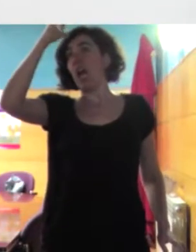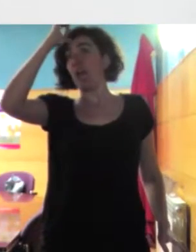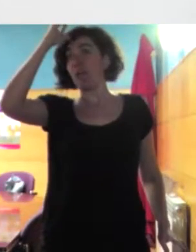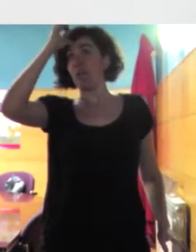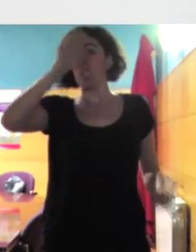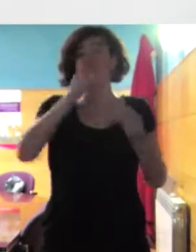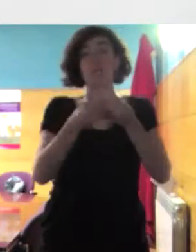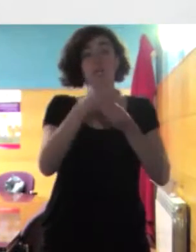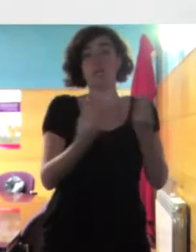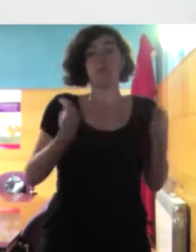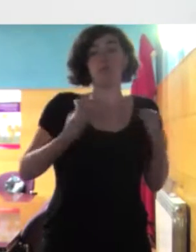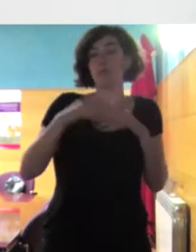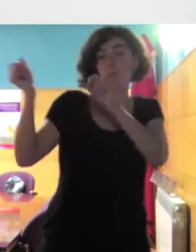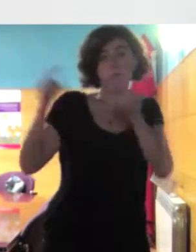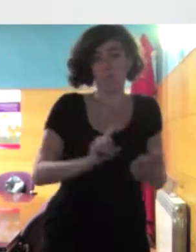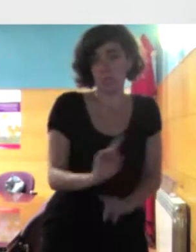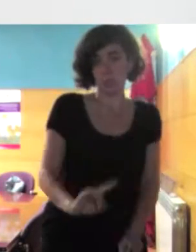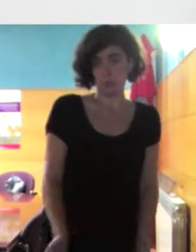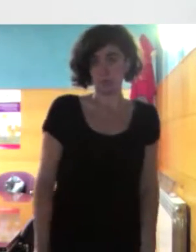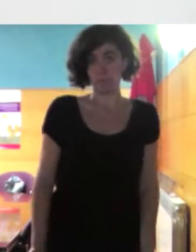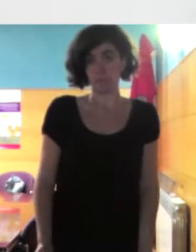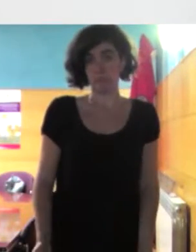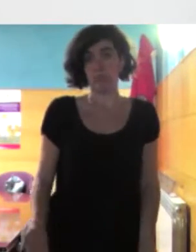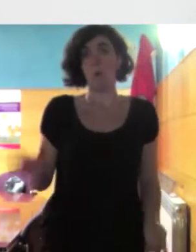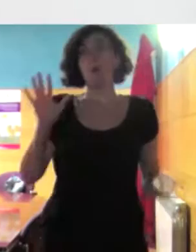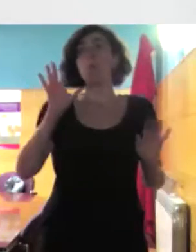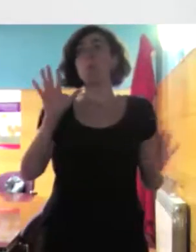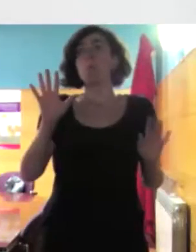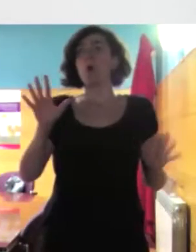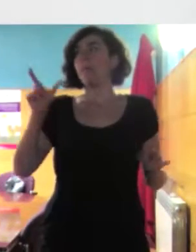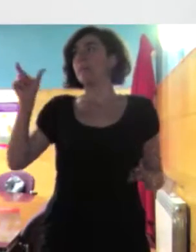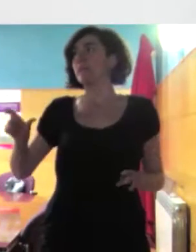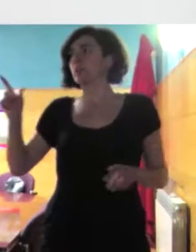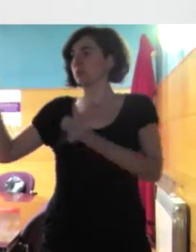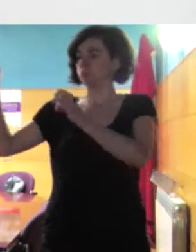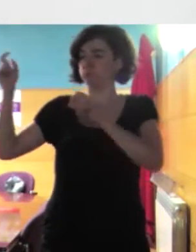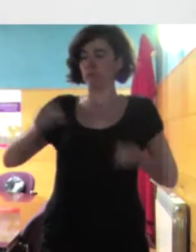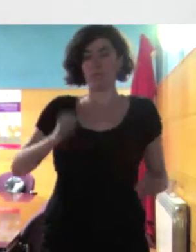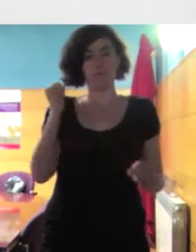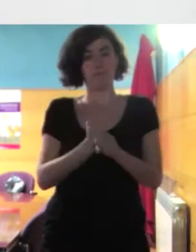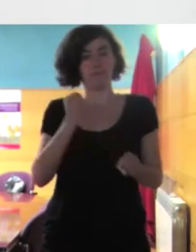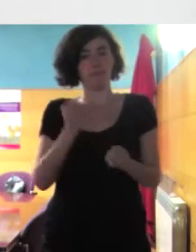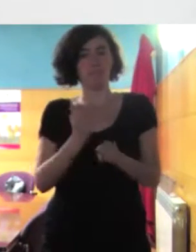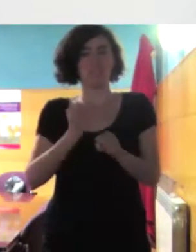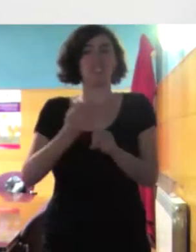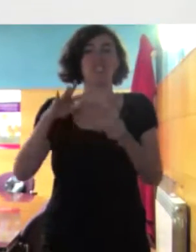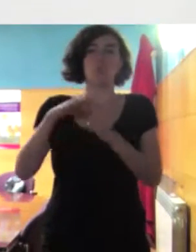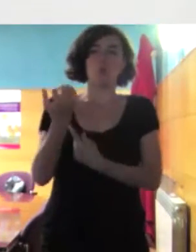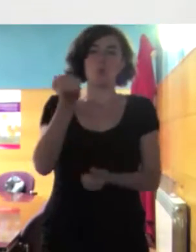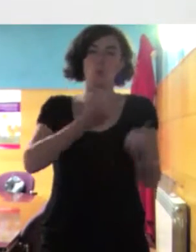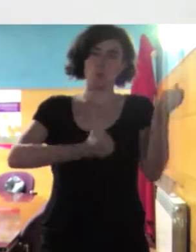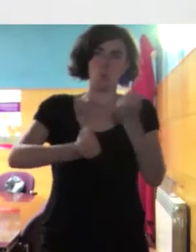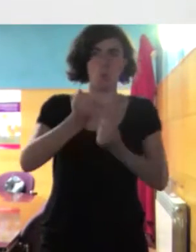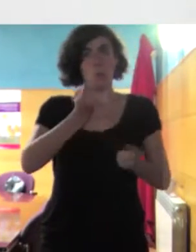pero quienes han venido aquí a trabajar y se encuentran con una situación económica difícil pues